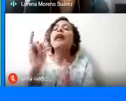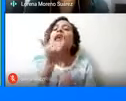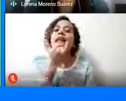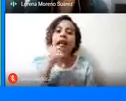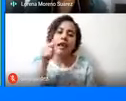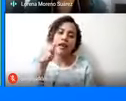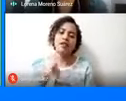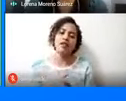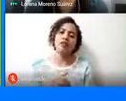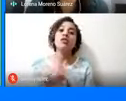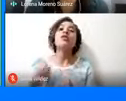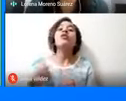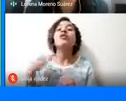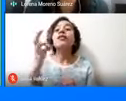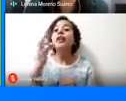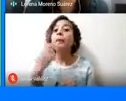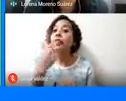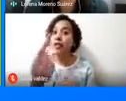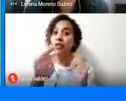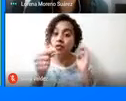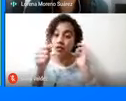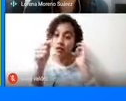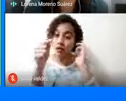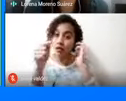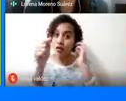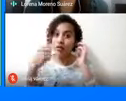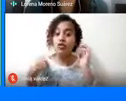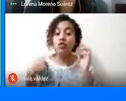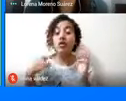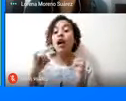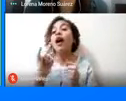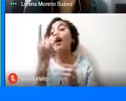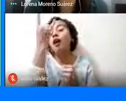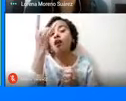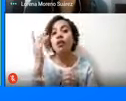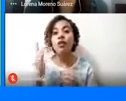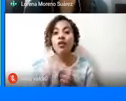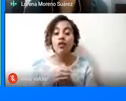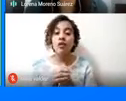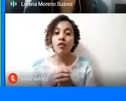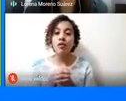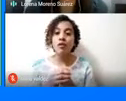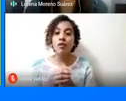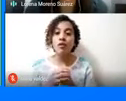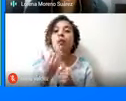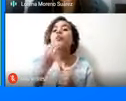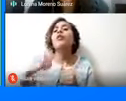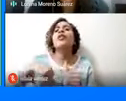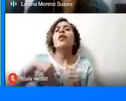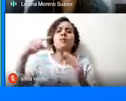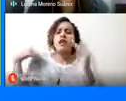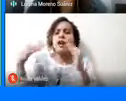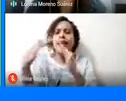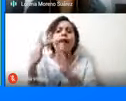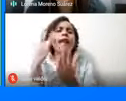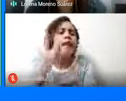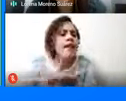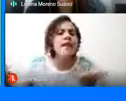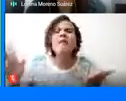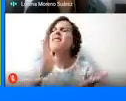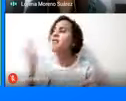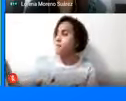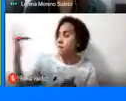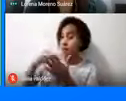¿Cierto? Yo siempre lo he dicho, que si yo tengo mi casa limpia, quien viene a